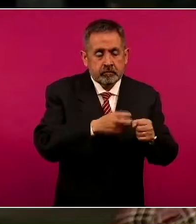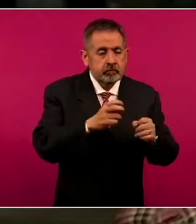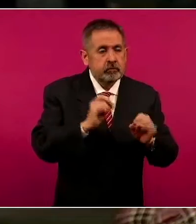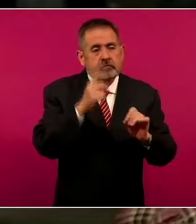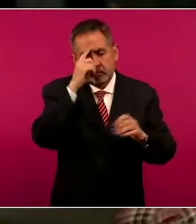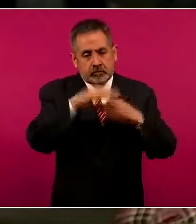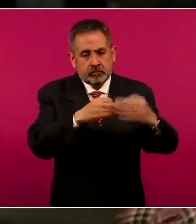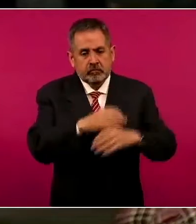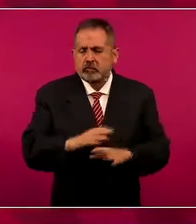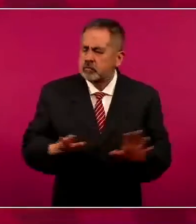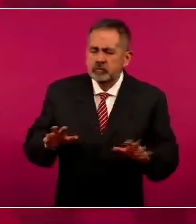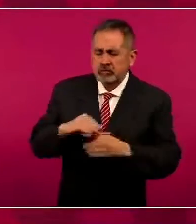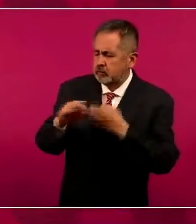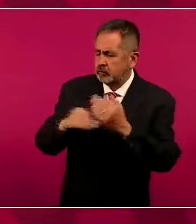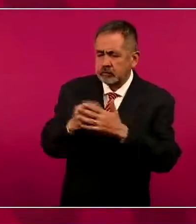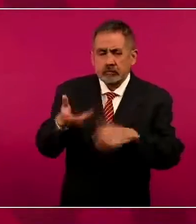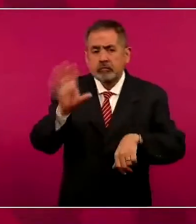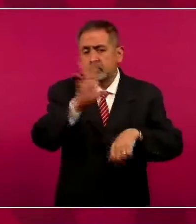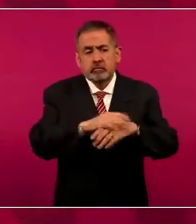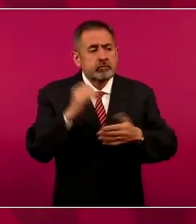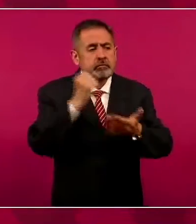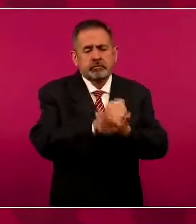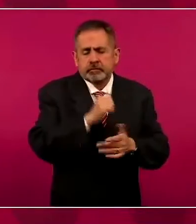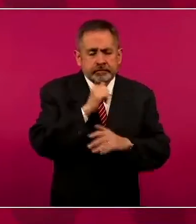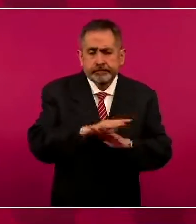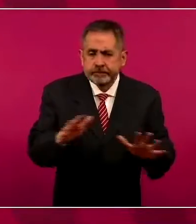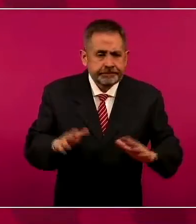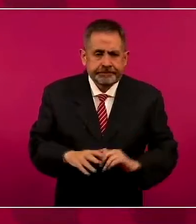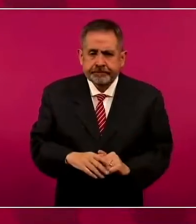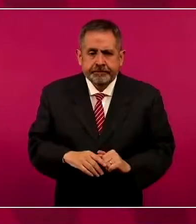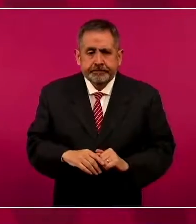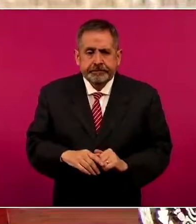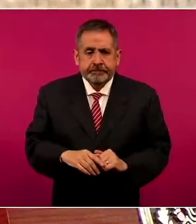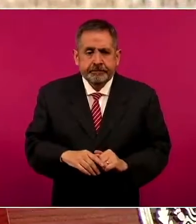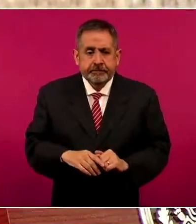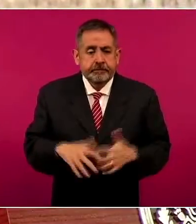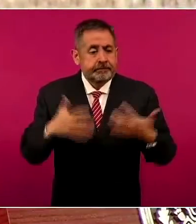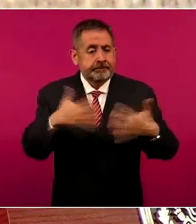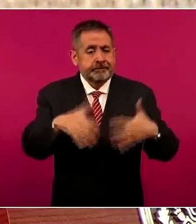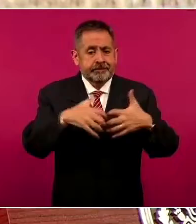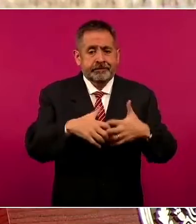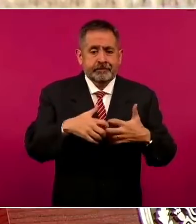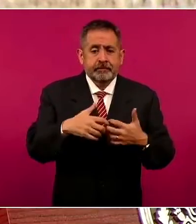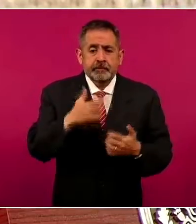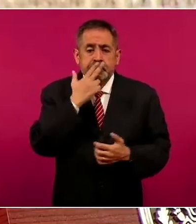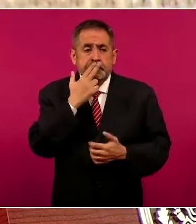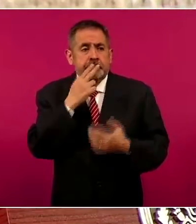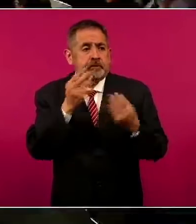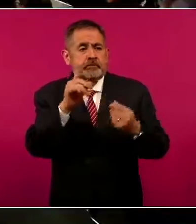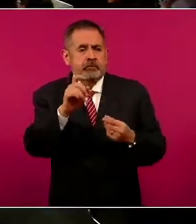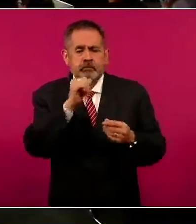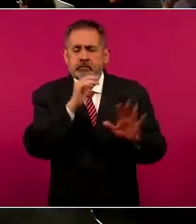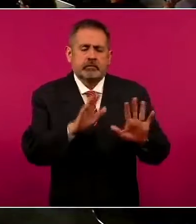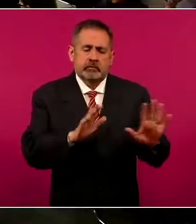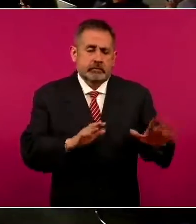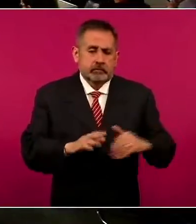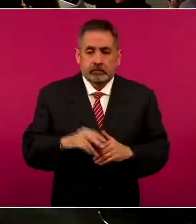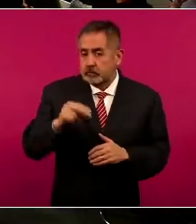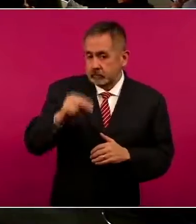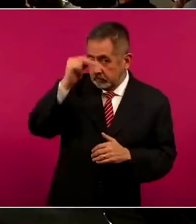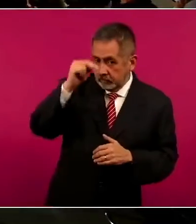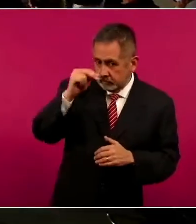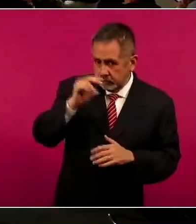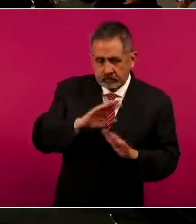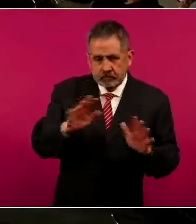para empresas de mucho consumo de agua, o sea, en el norte.